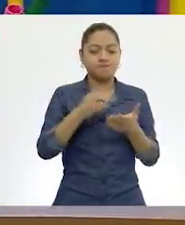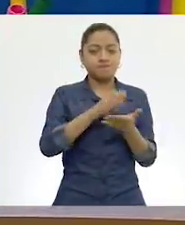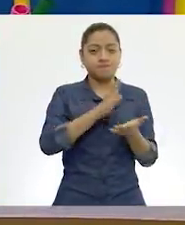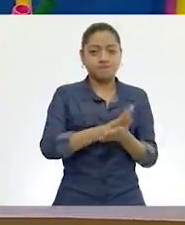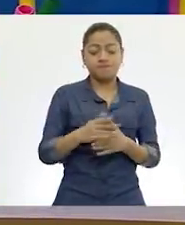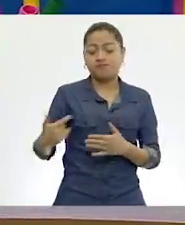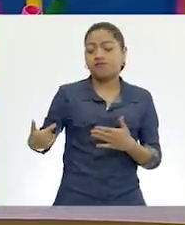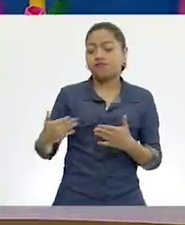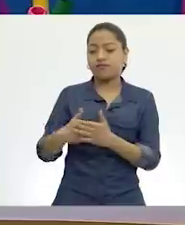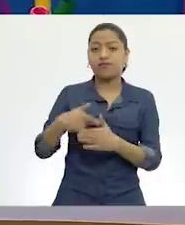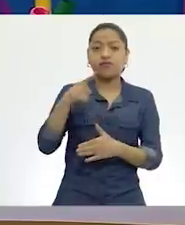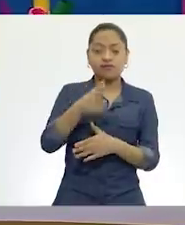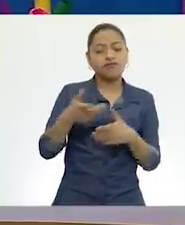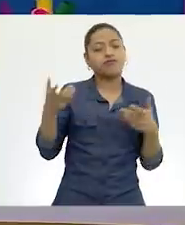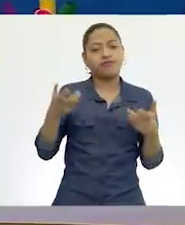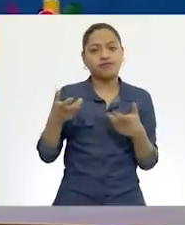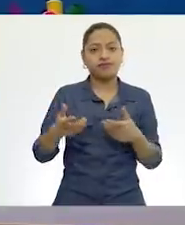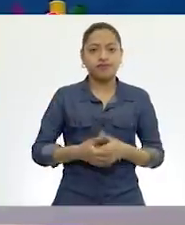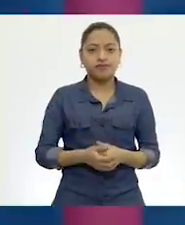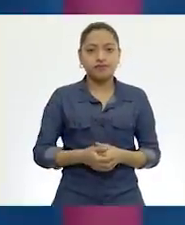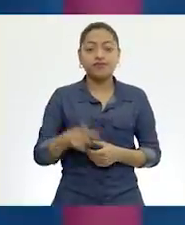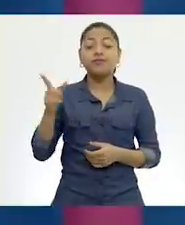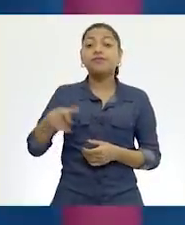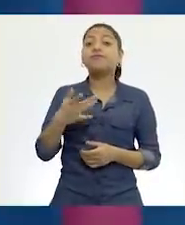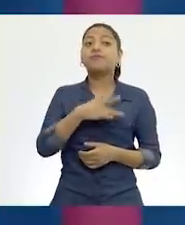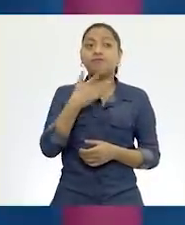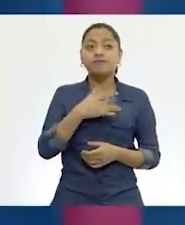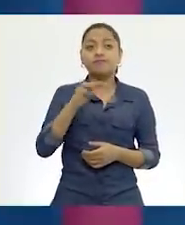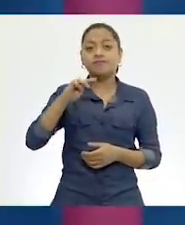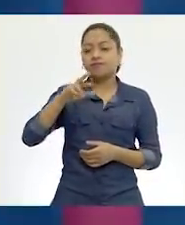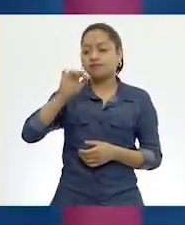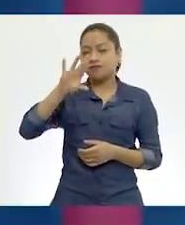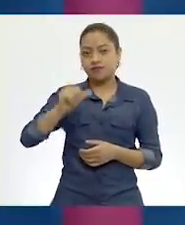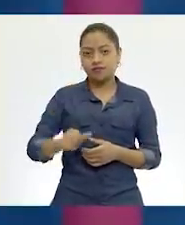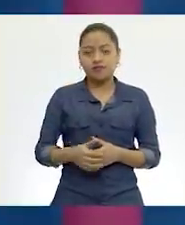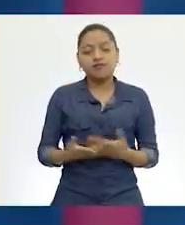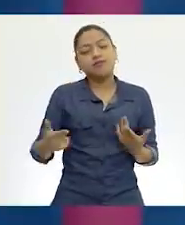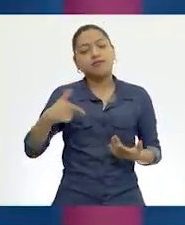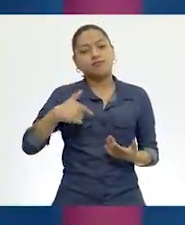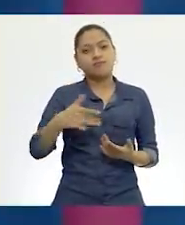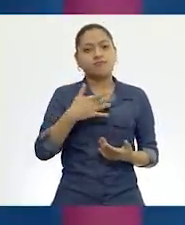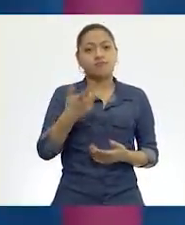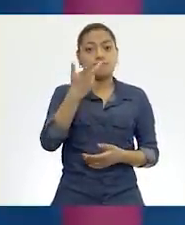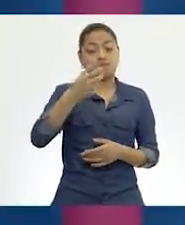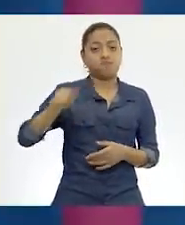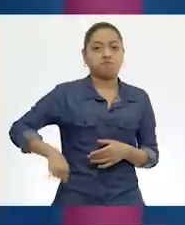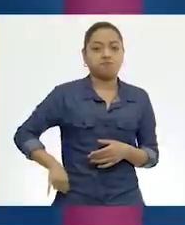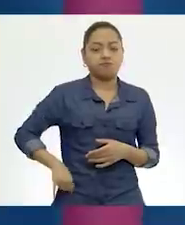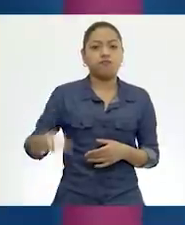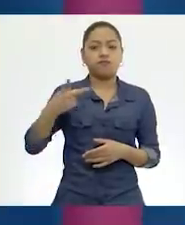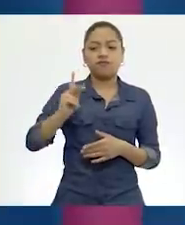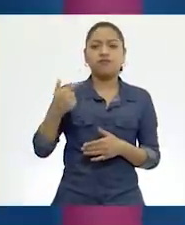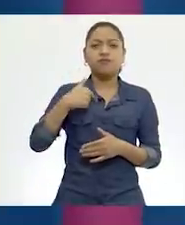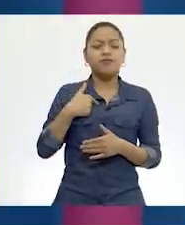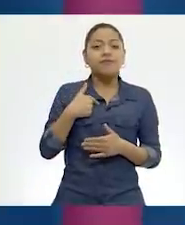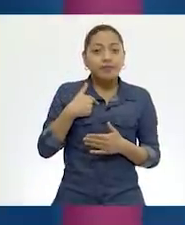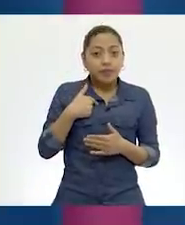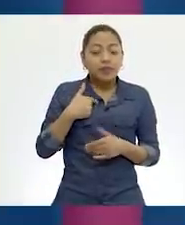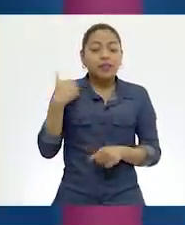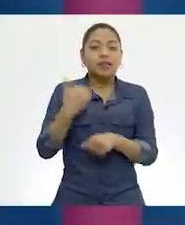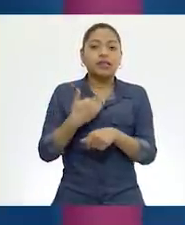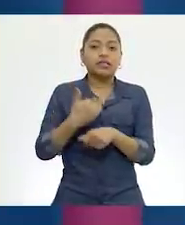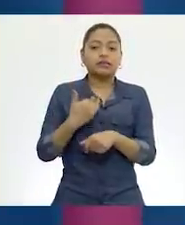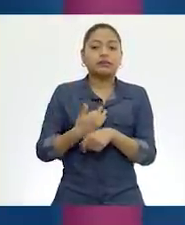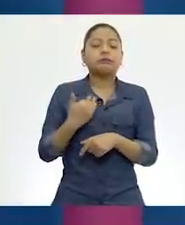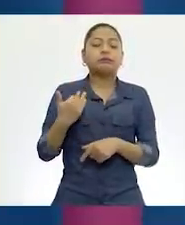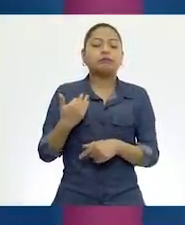hemos mostrado. ¿Qué opinas María? Pues a mí se me hace muy interesante, pero yo me he estado enfrentando a